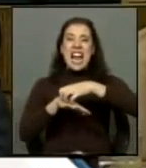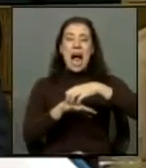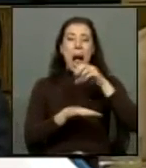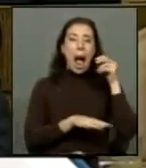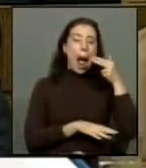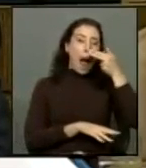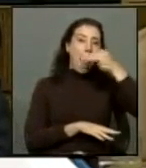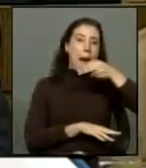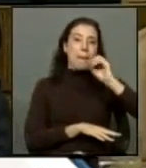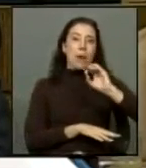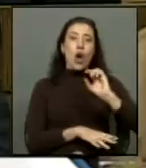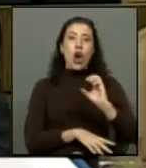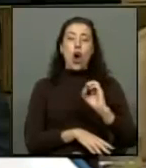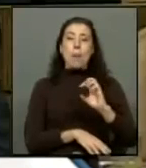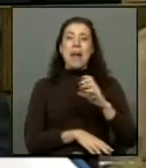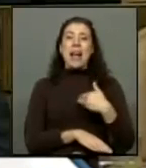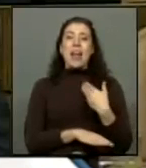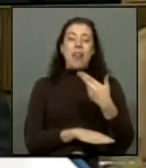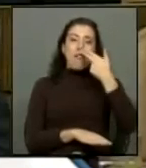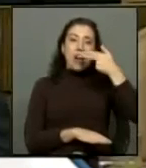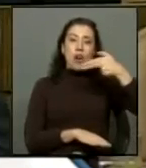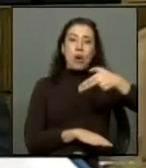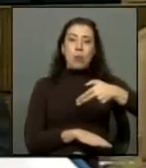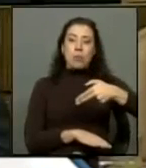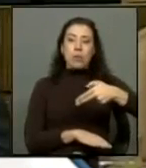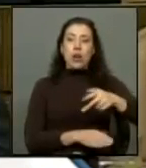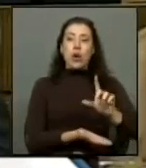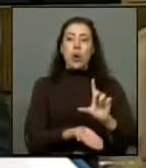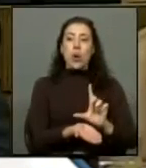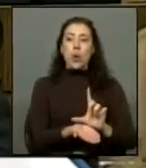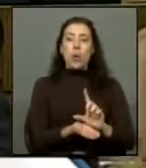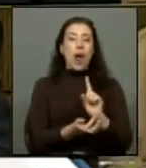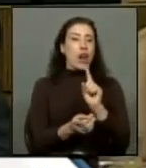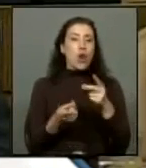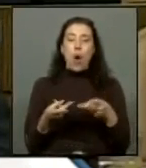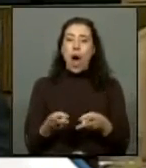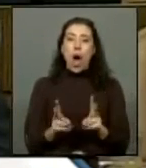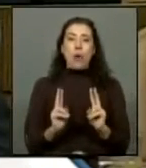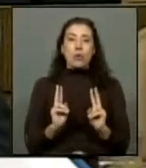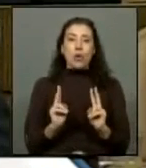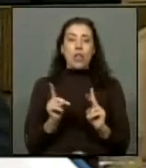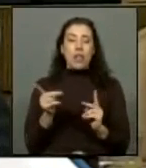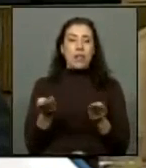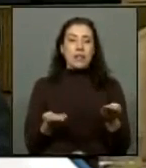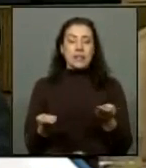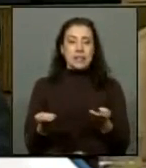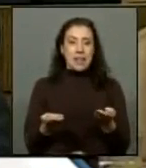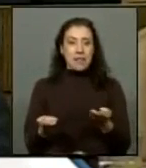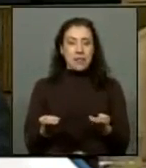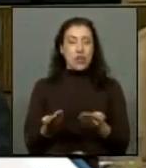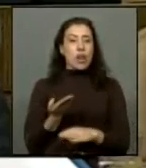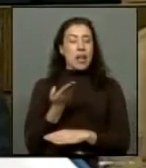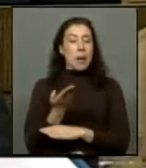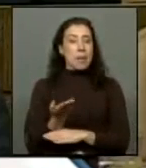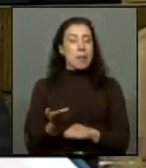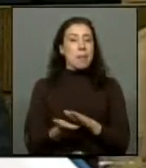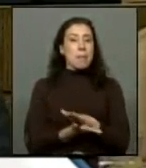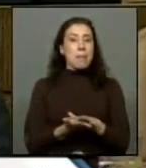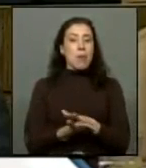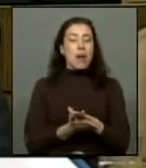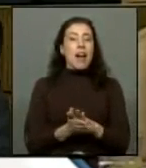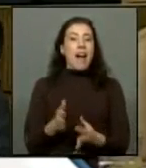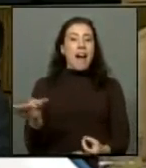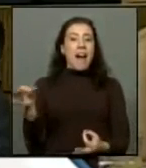COPEC entregaba combustible en una instalación no autorizada por ese servicio. Que solicite por ejemplo la